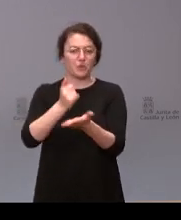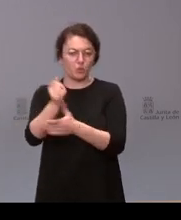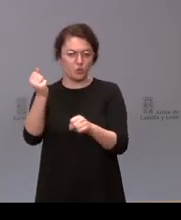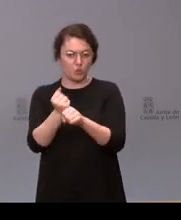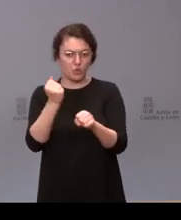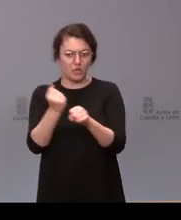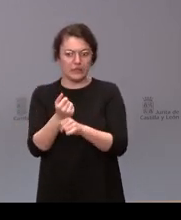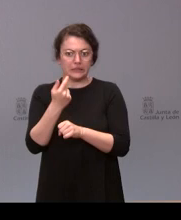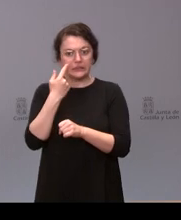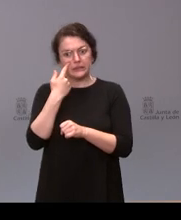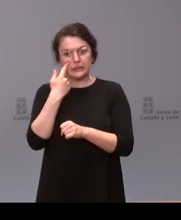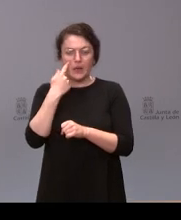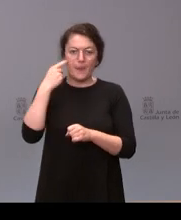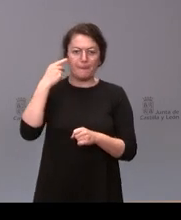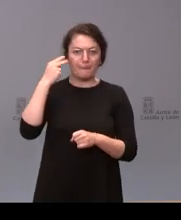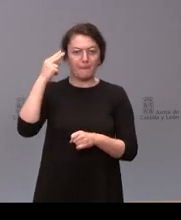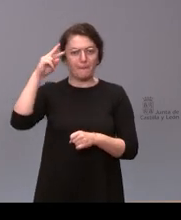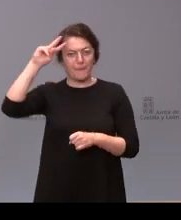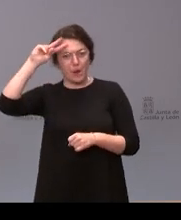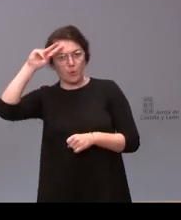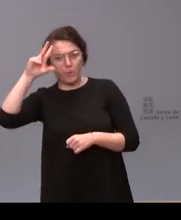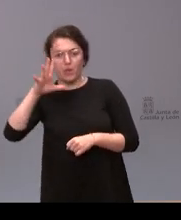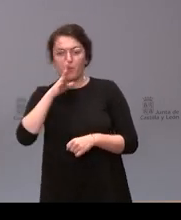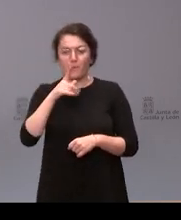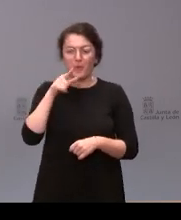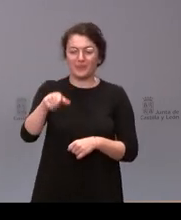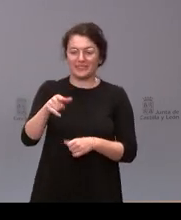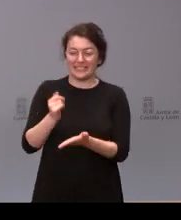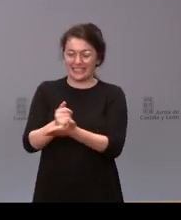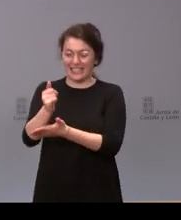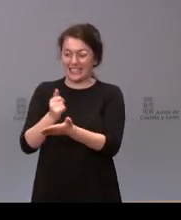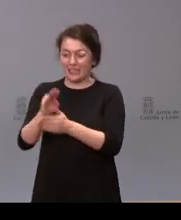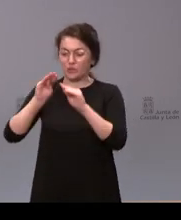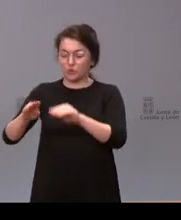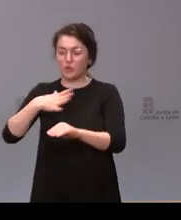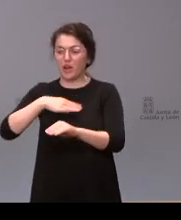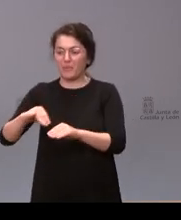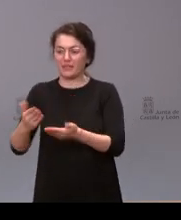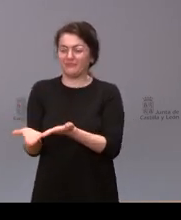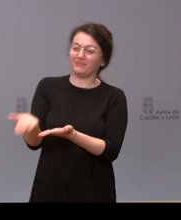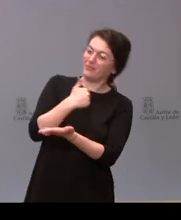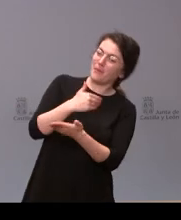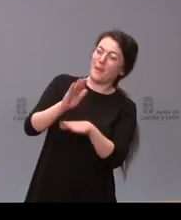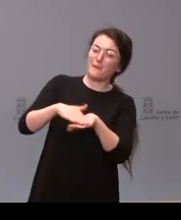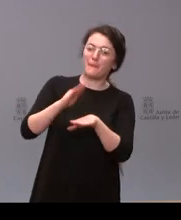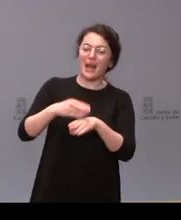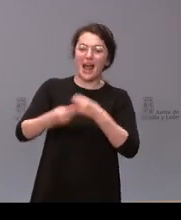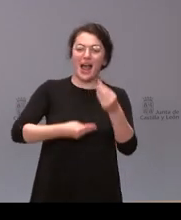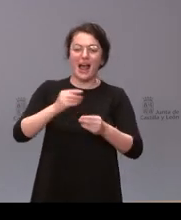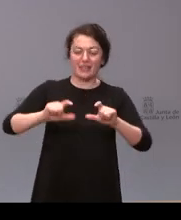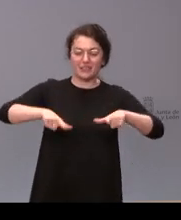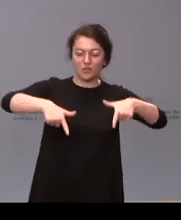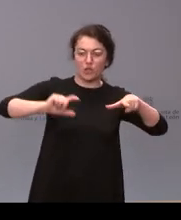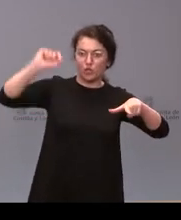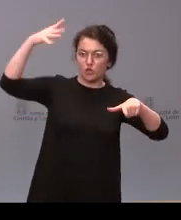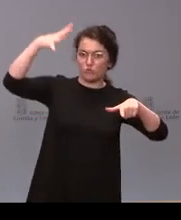desproquen tierras para instalaciones fotovoltaicas unas tierras que son agrícolamente bastante importantes que